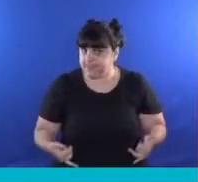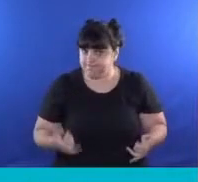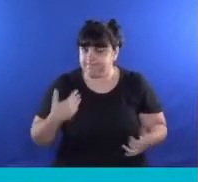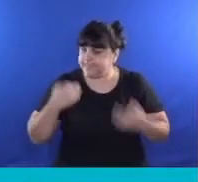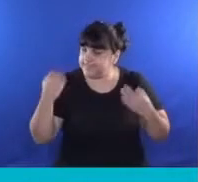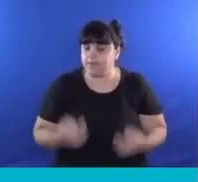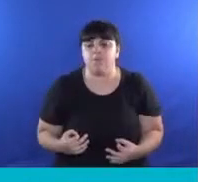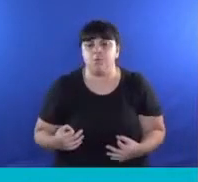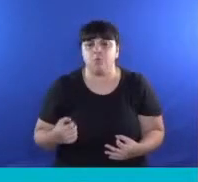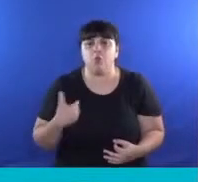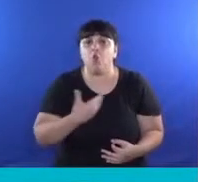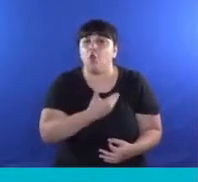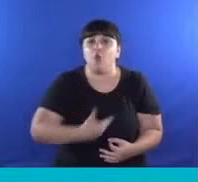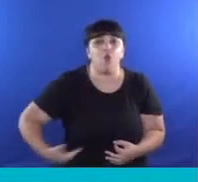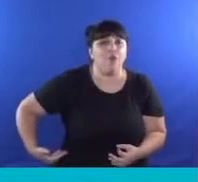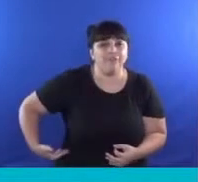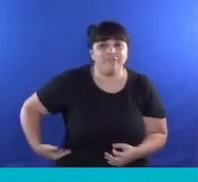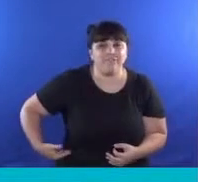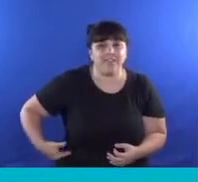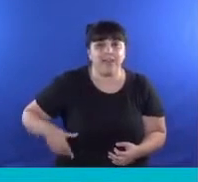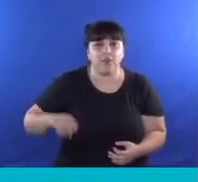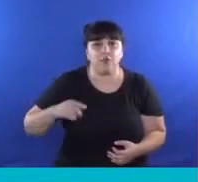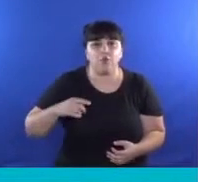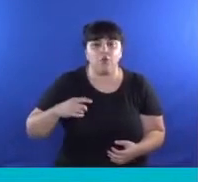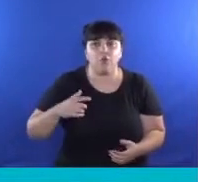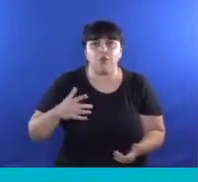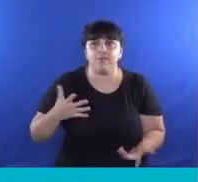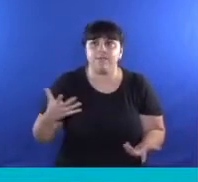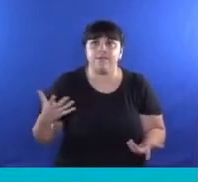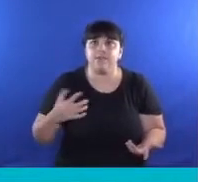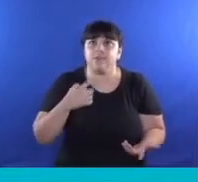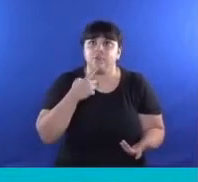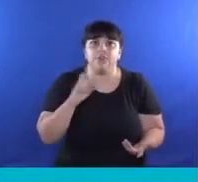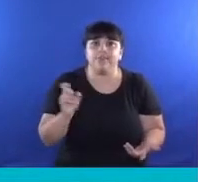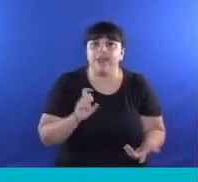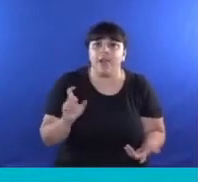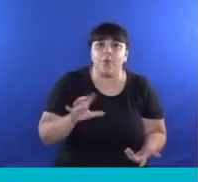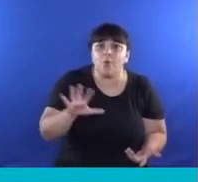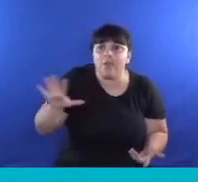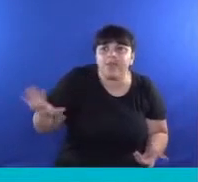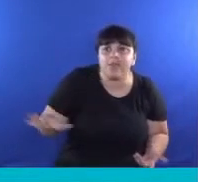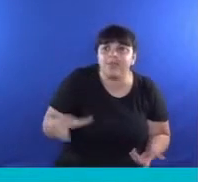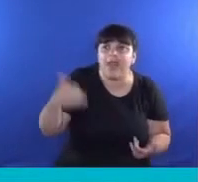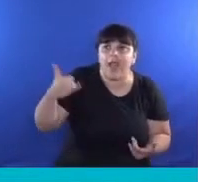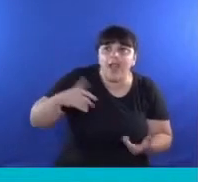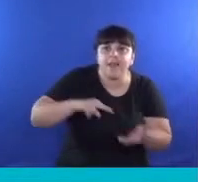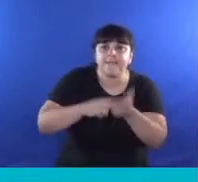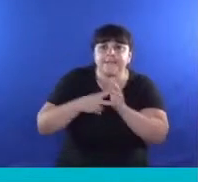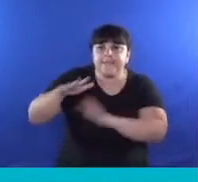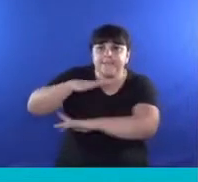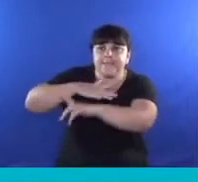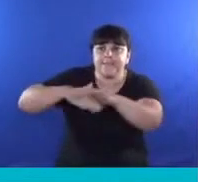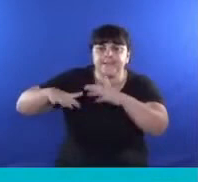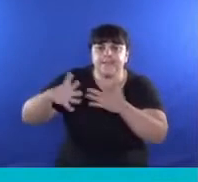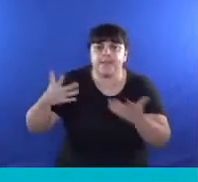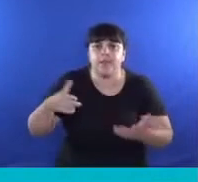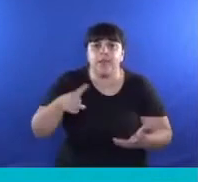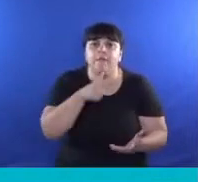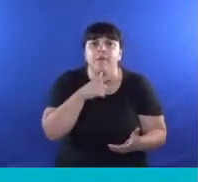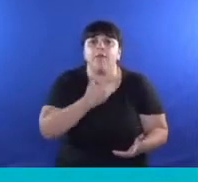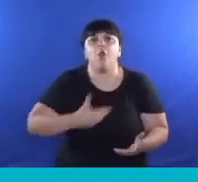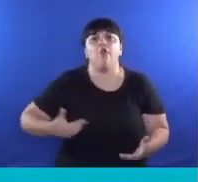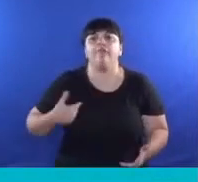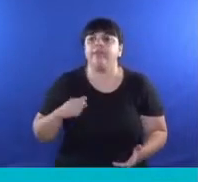creo que el gobierno no está tomando dimensión de los problemas que está teniendo, a veces eligen mirar para otro lado,